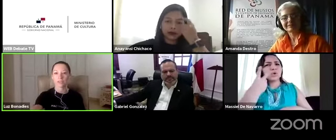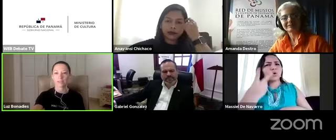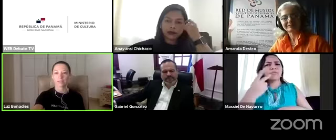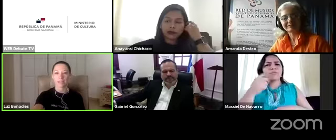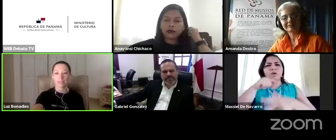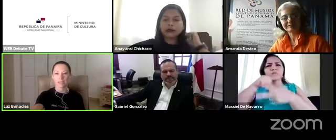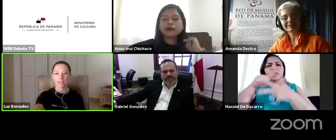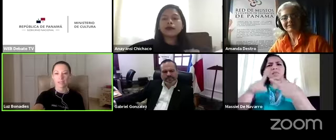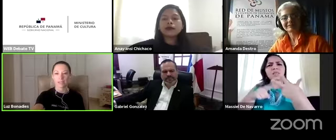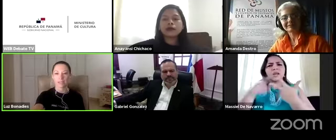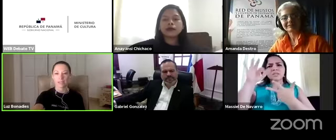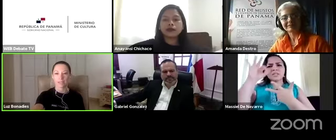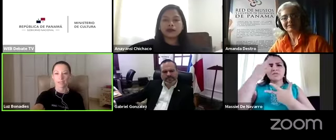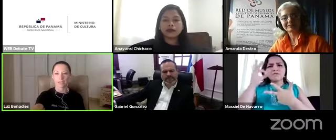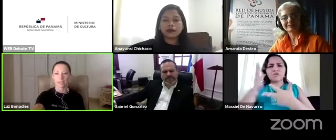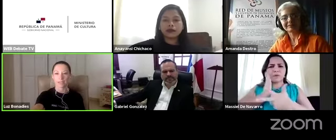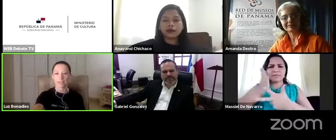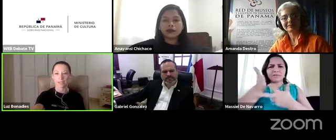accesibilidad.